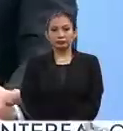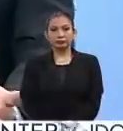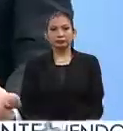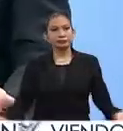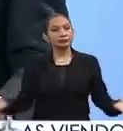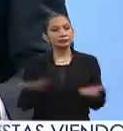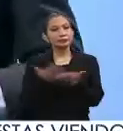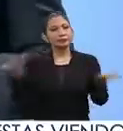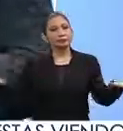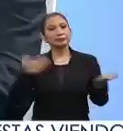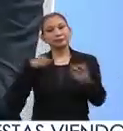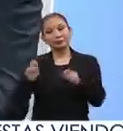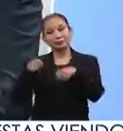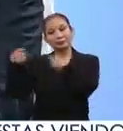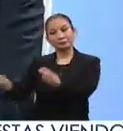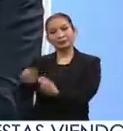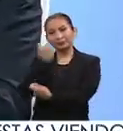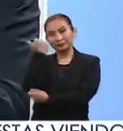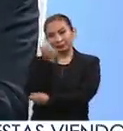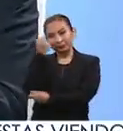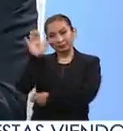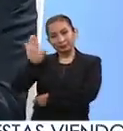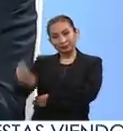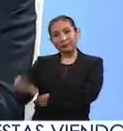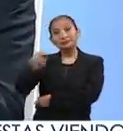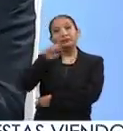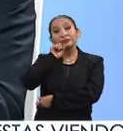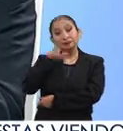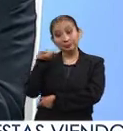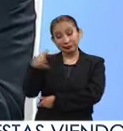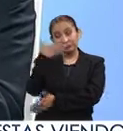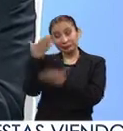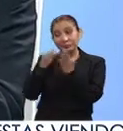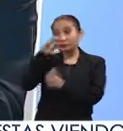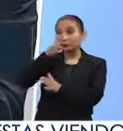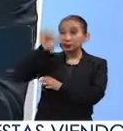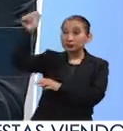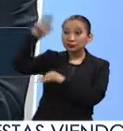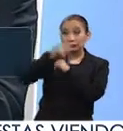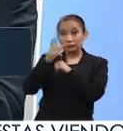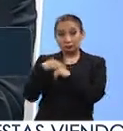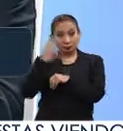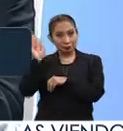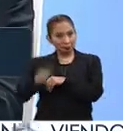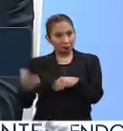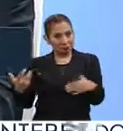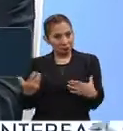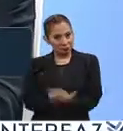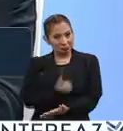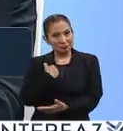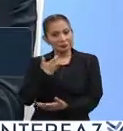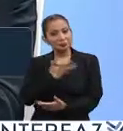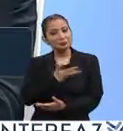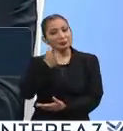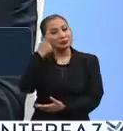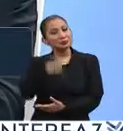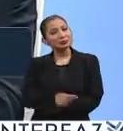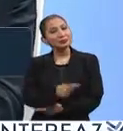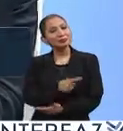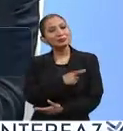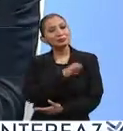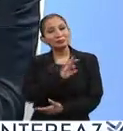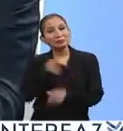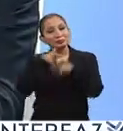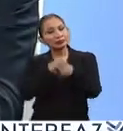Y ahora le damos la voz a los estudiantes porque además estudiar en el mundo pues es una de las grandes ventajas que se tienen para poder